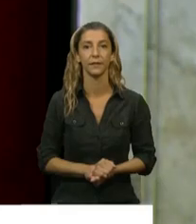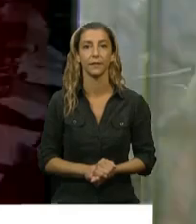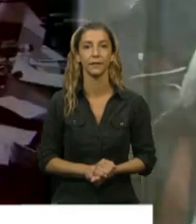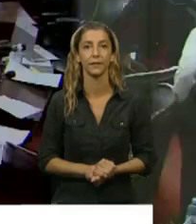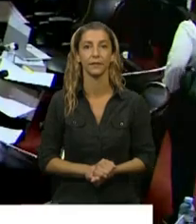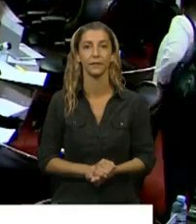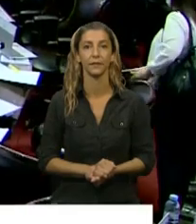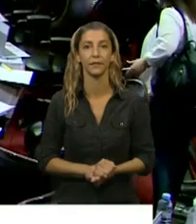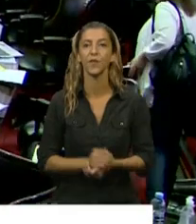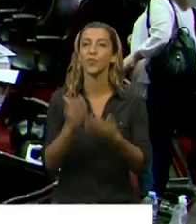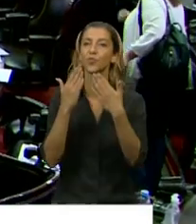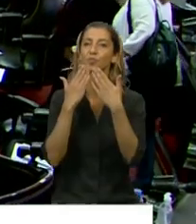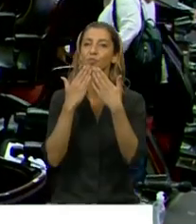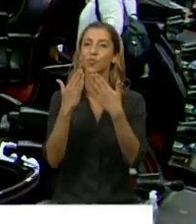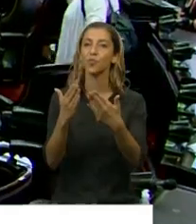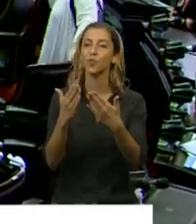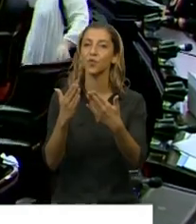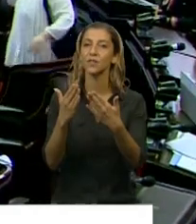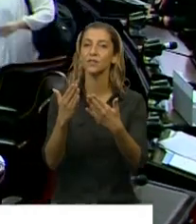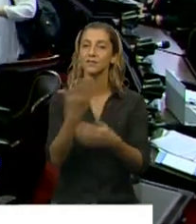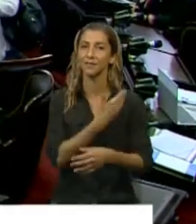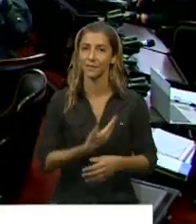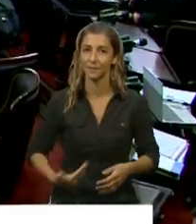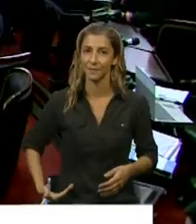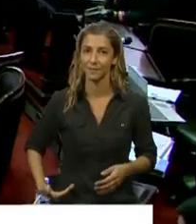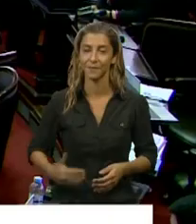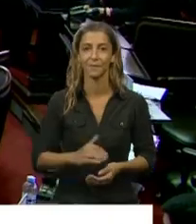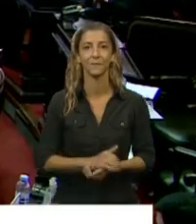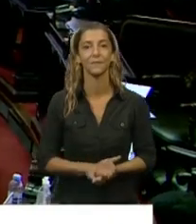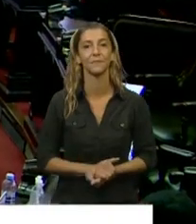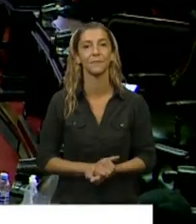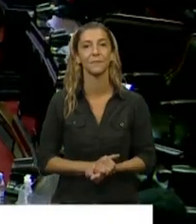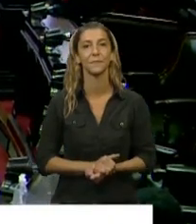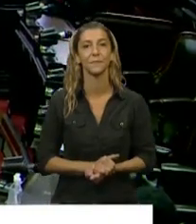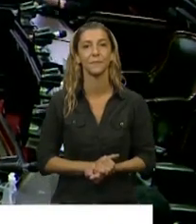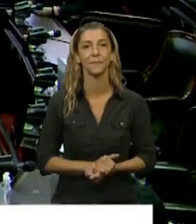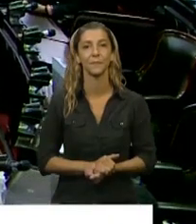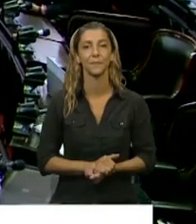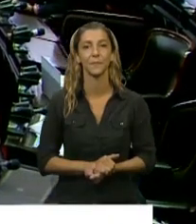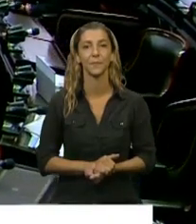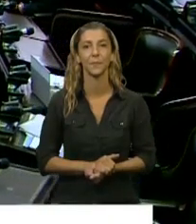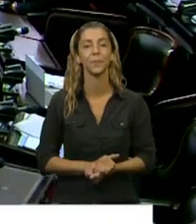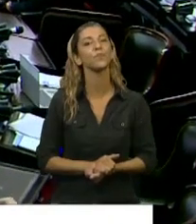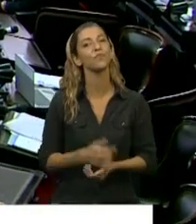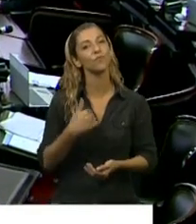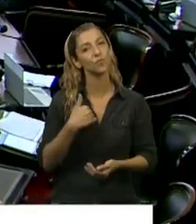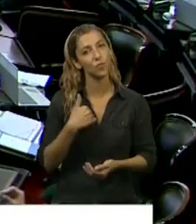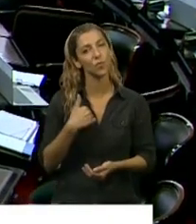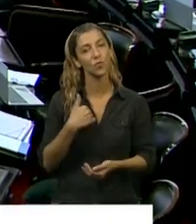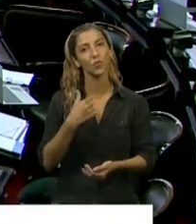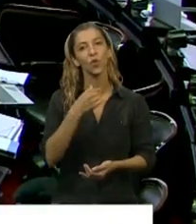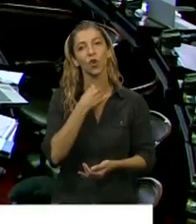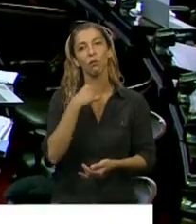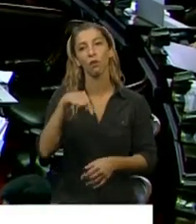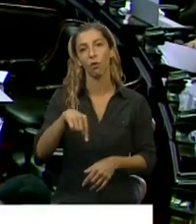Muchas gracias, señor presidente. También yo quiero en